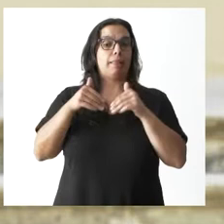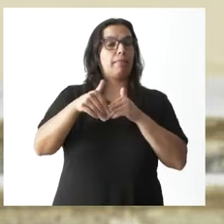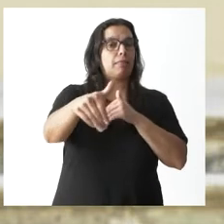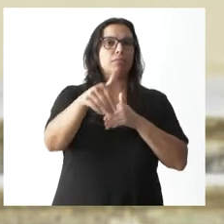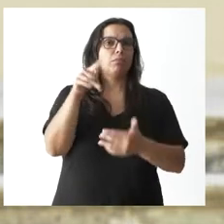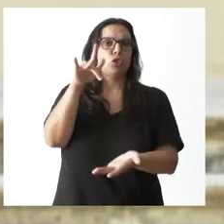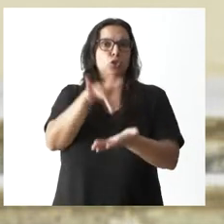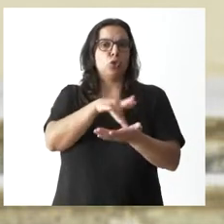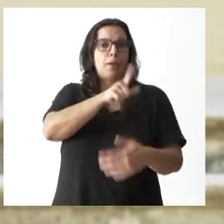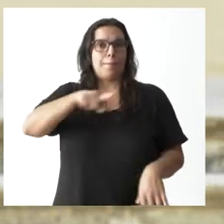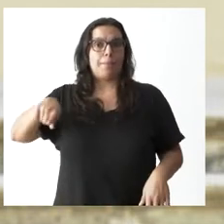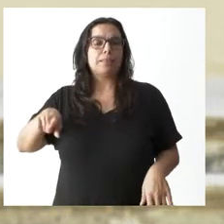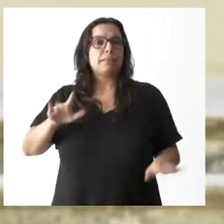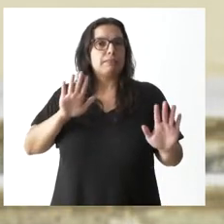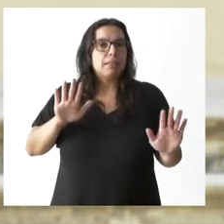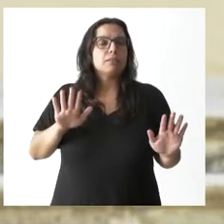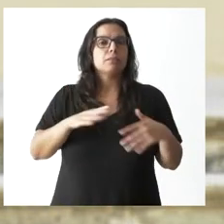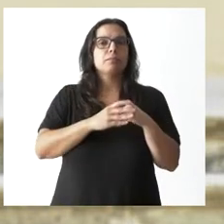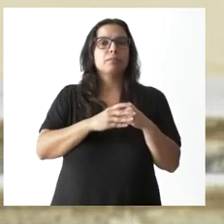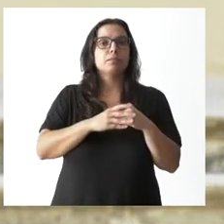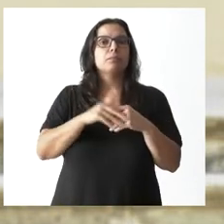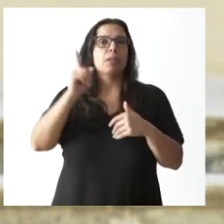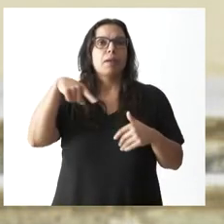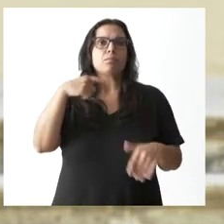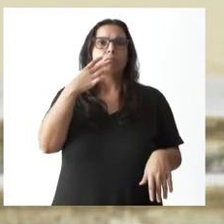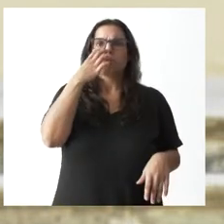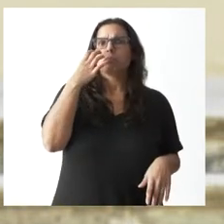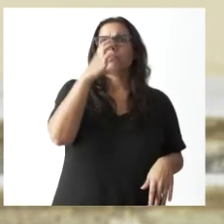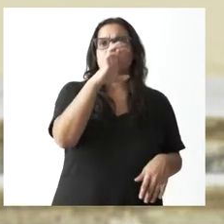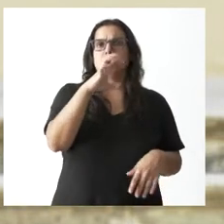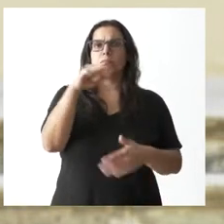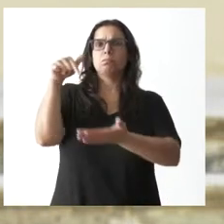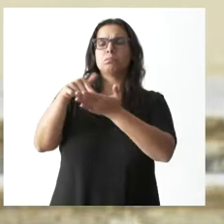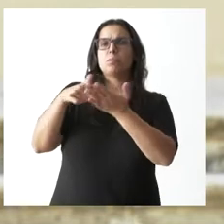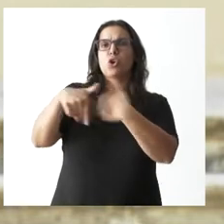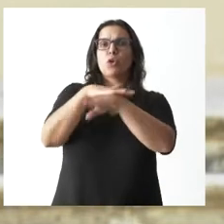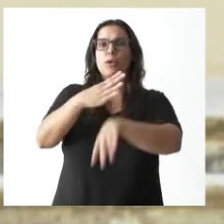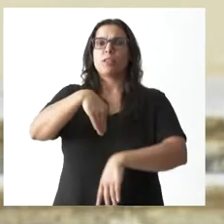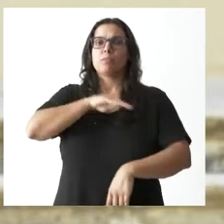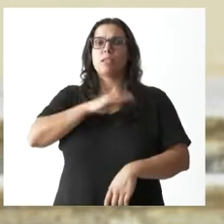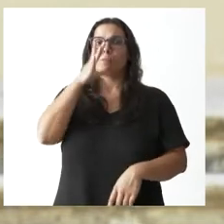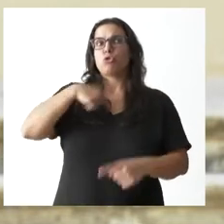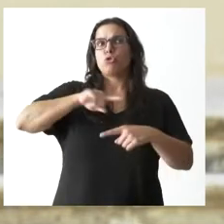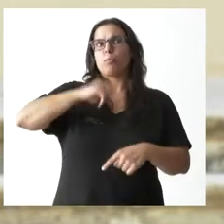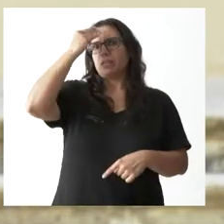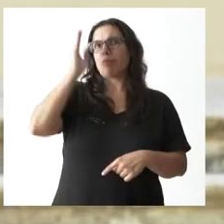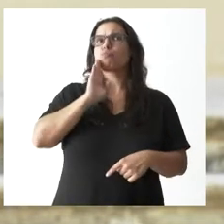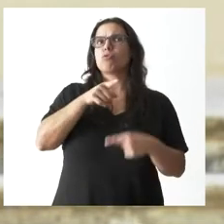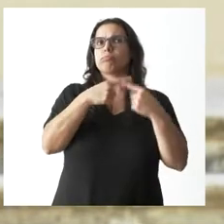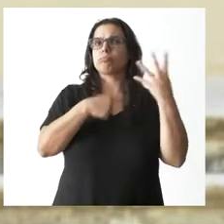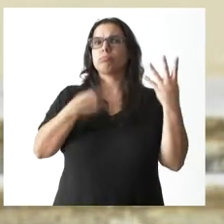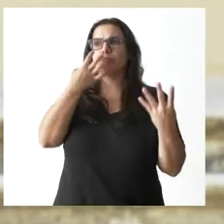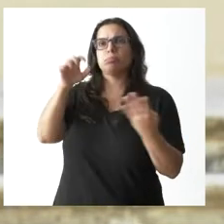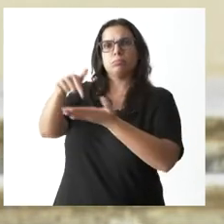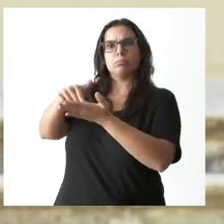en los próximos meses, de reclamar al Gobierno de España aquello que consideramos conveniente, pero también de